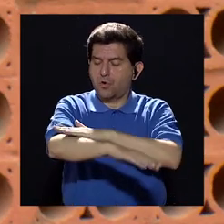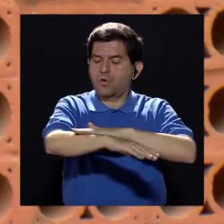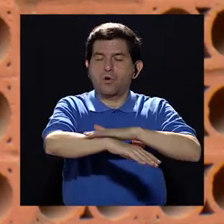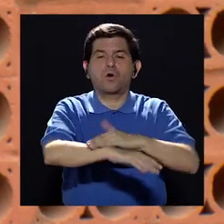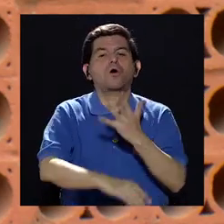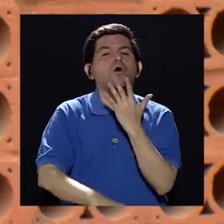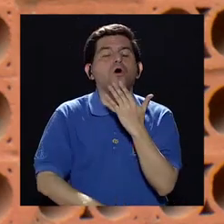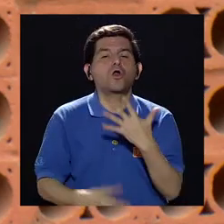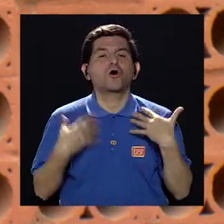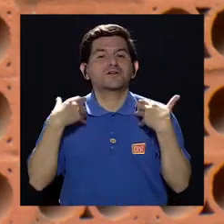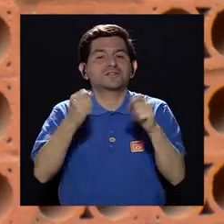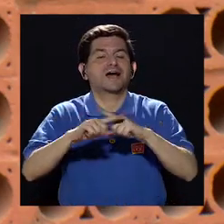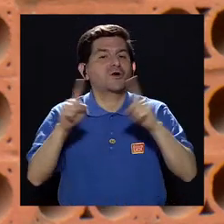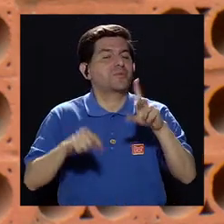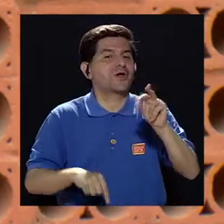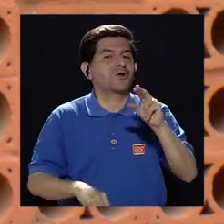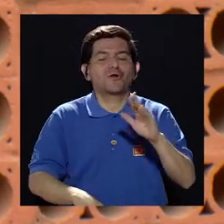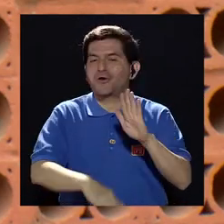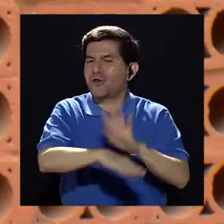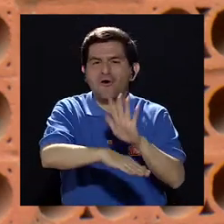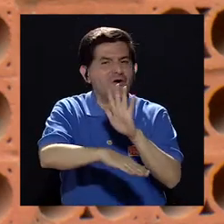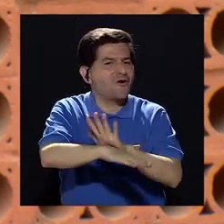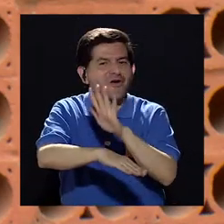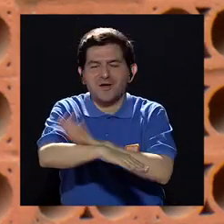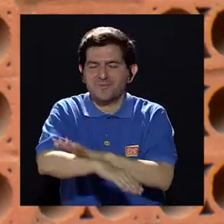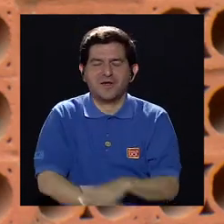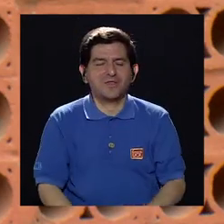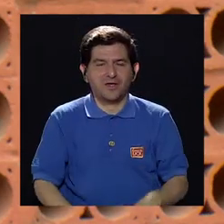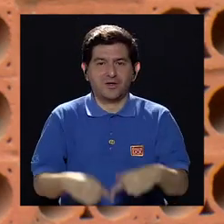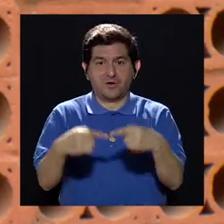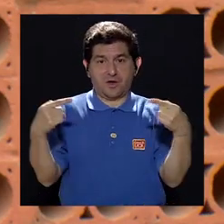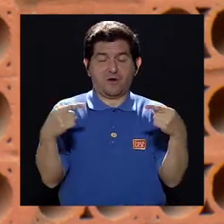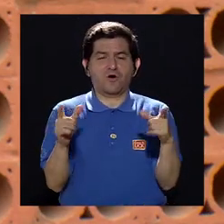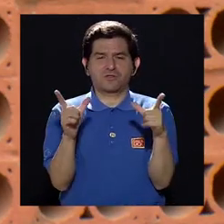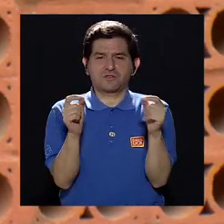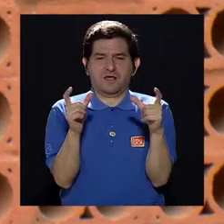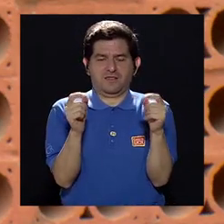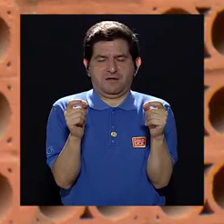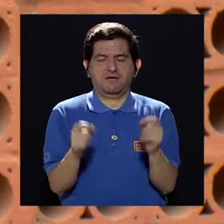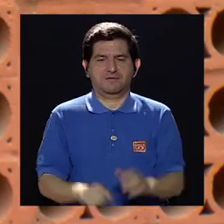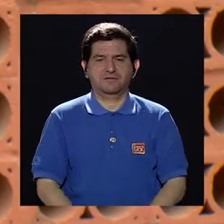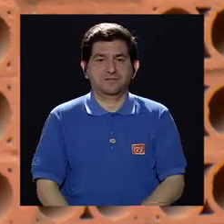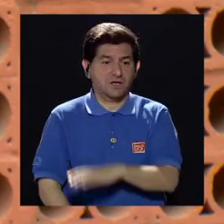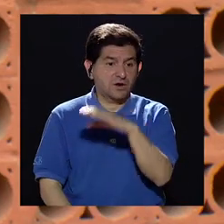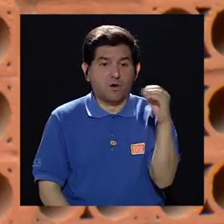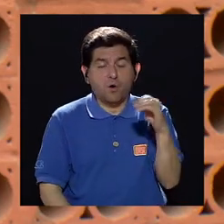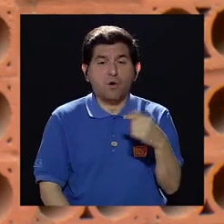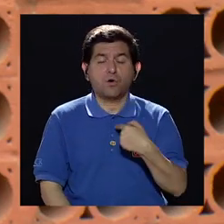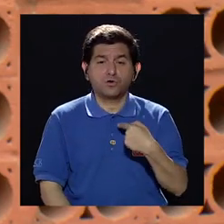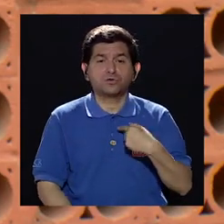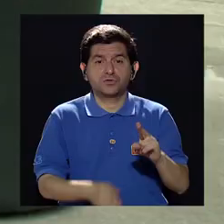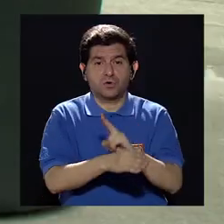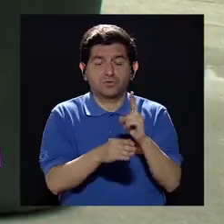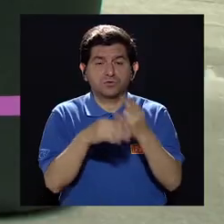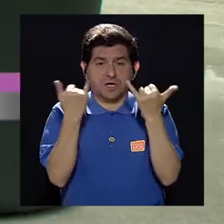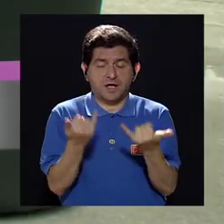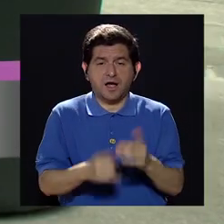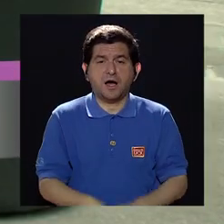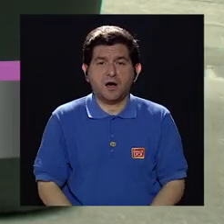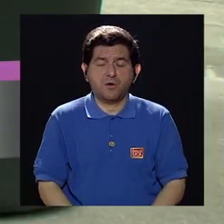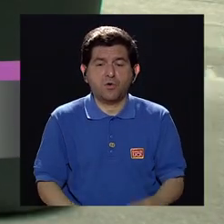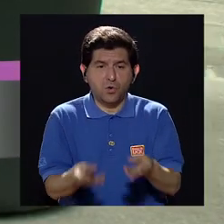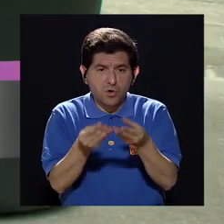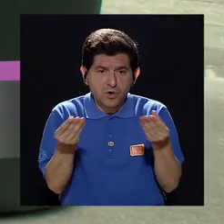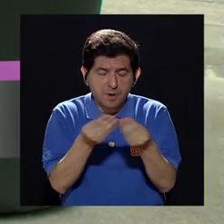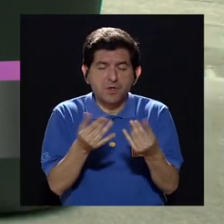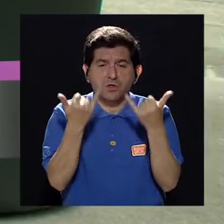sano, pero no me voy a quemar, no voy a producir cáncer de piel. O puedo utilizar un bronceador como hay ahora en el